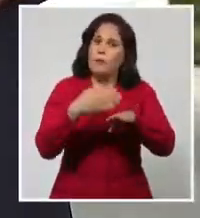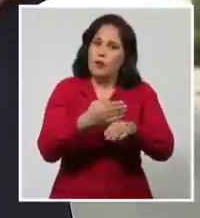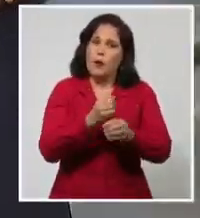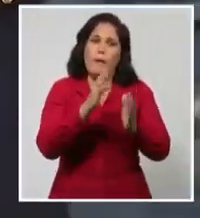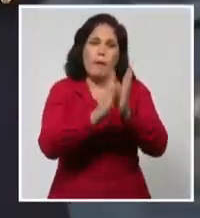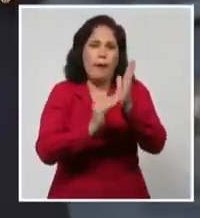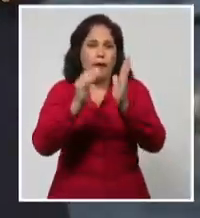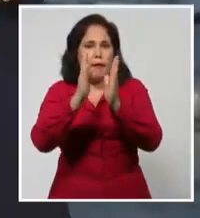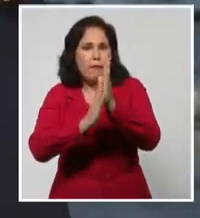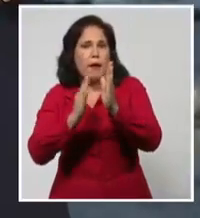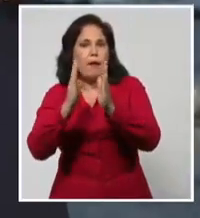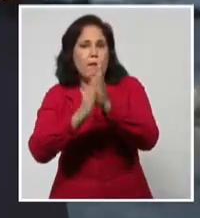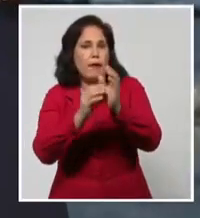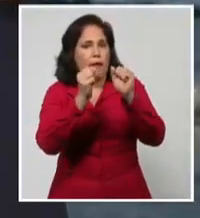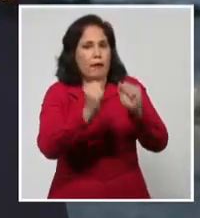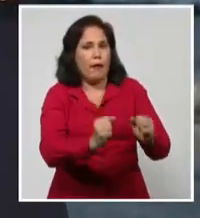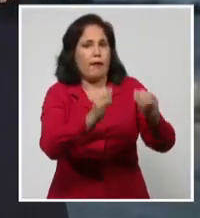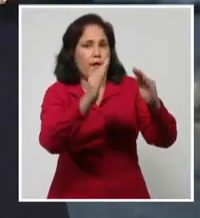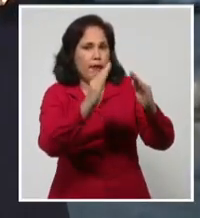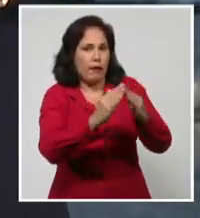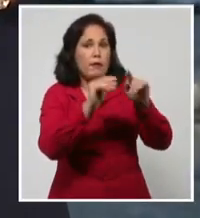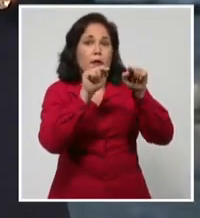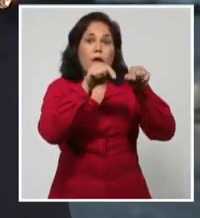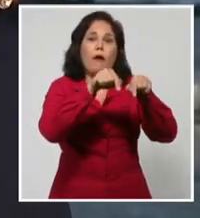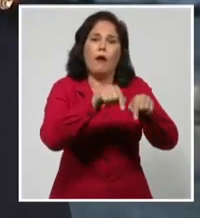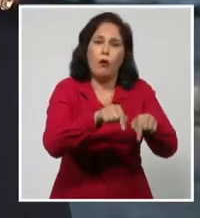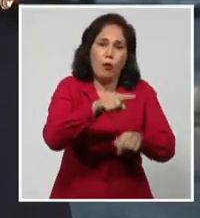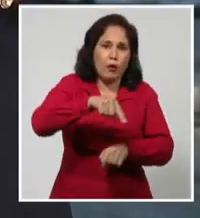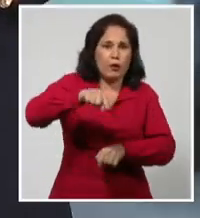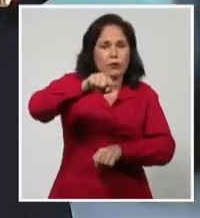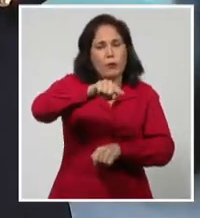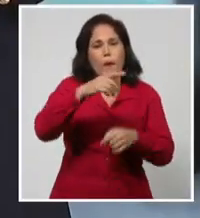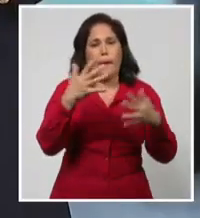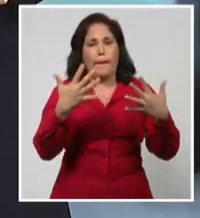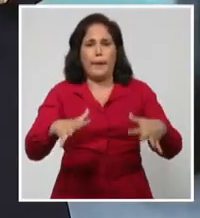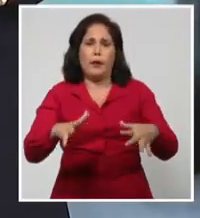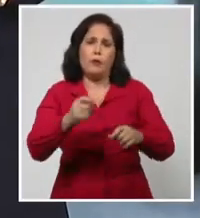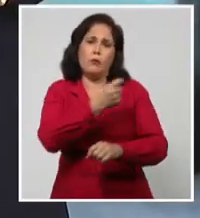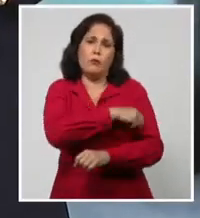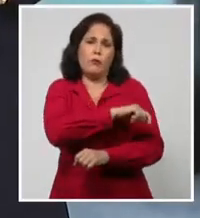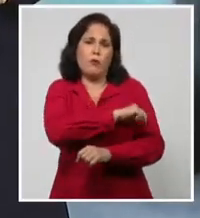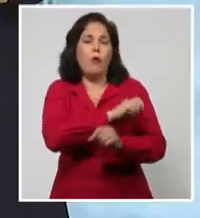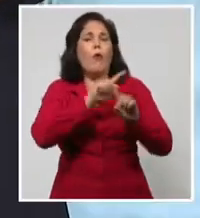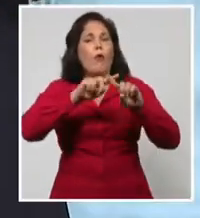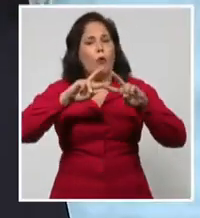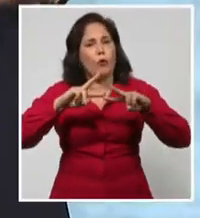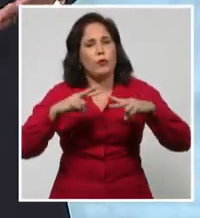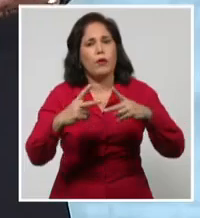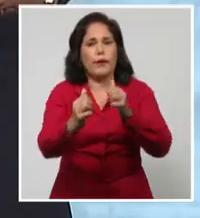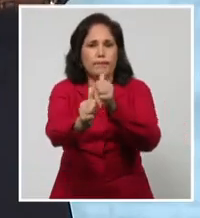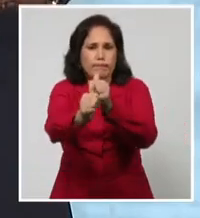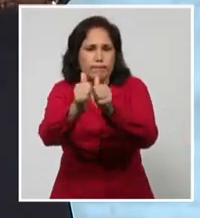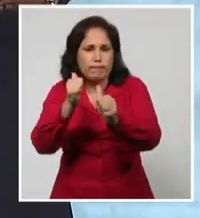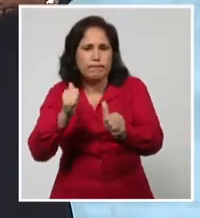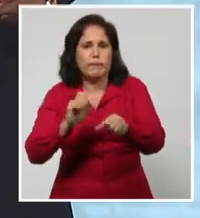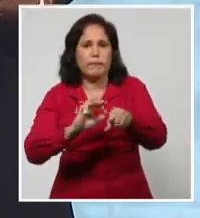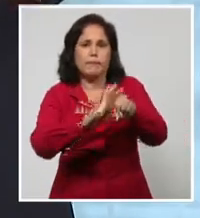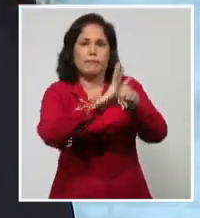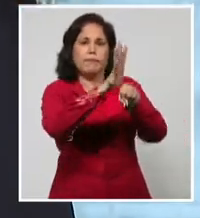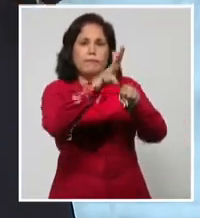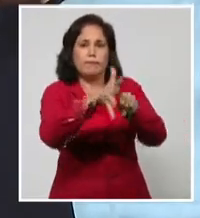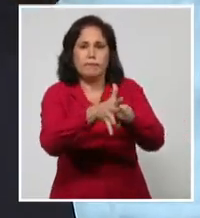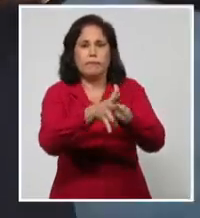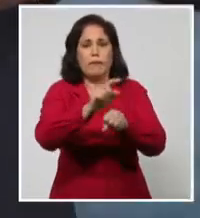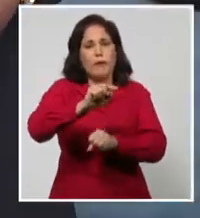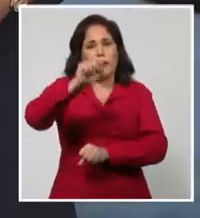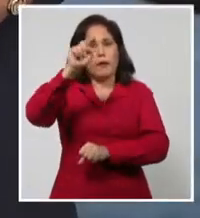meses del quédate en casa, llegó lo que tanto temíamos, un repunte, nuevos picos y una